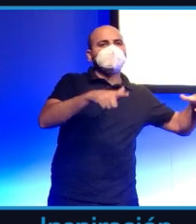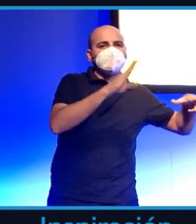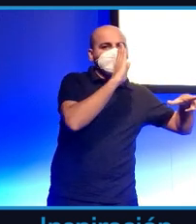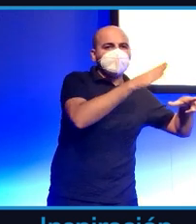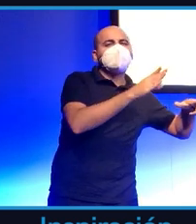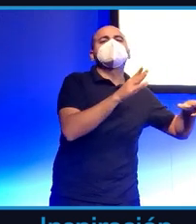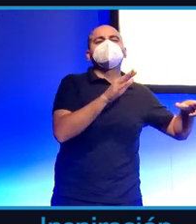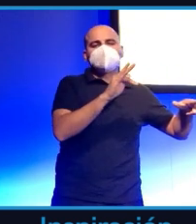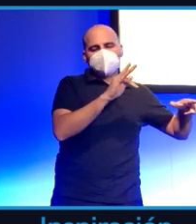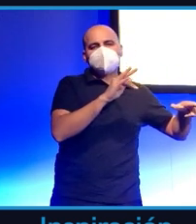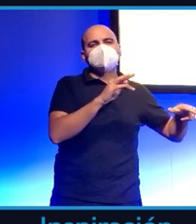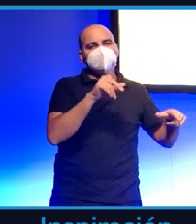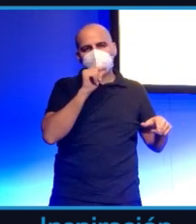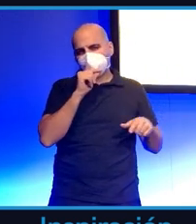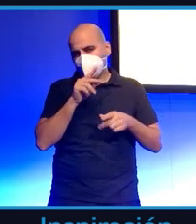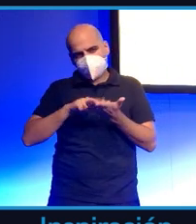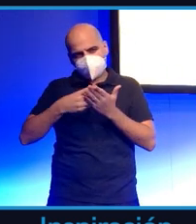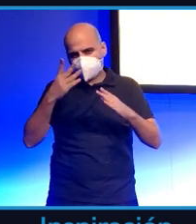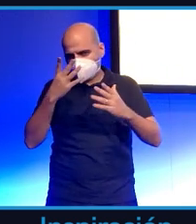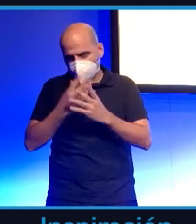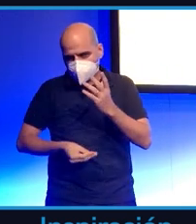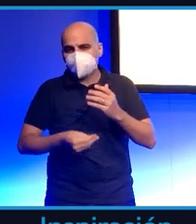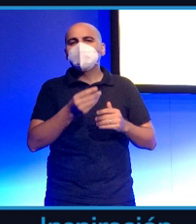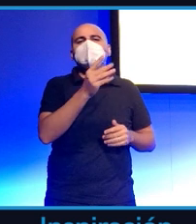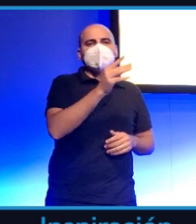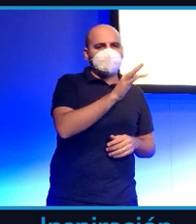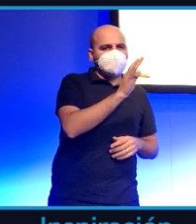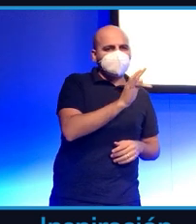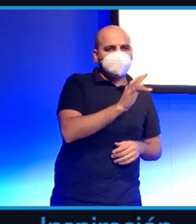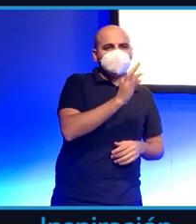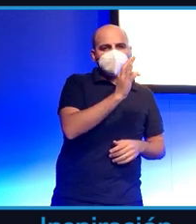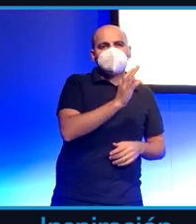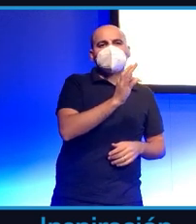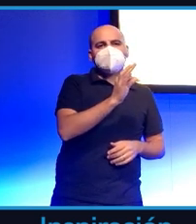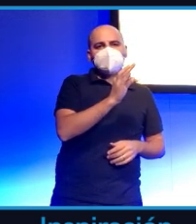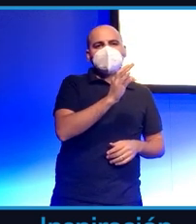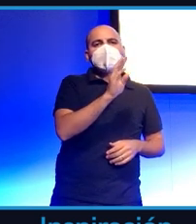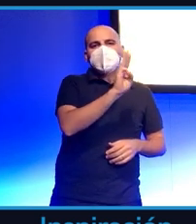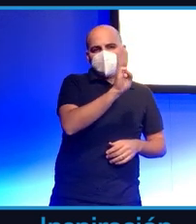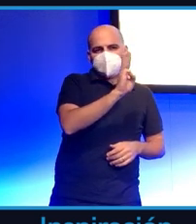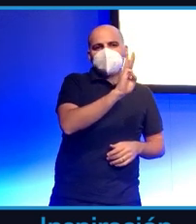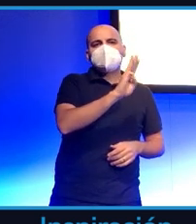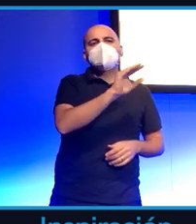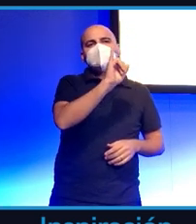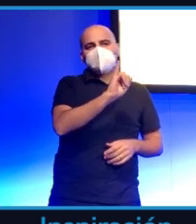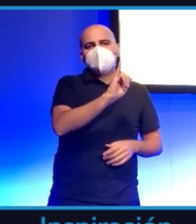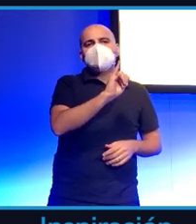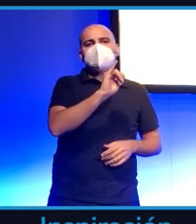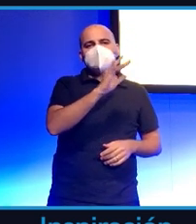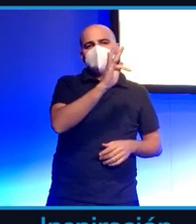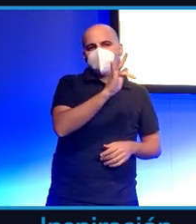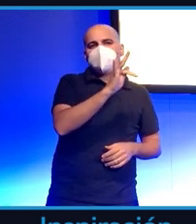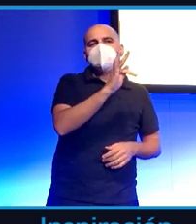conocidos por sus labores en medios de comunicación empiezan a asomar a Twitch. Y, bueno,